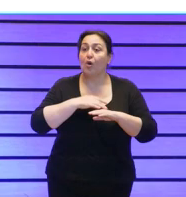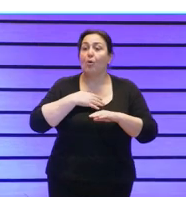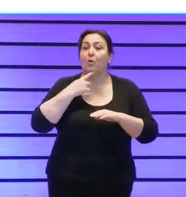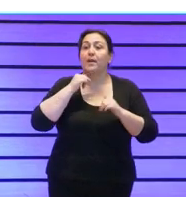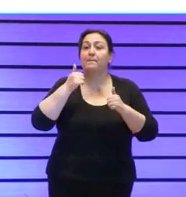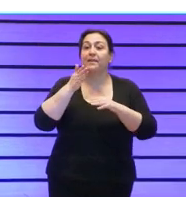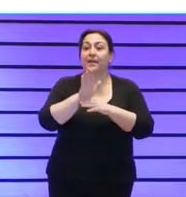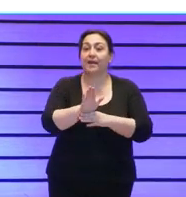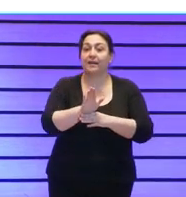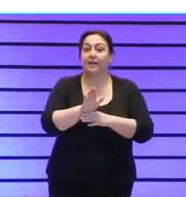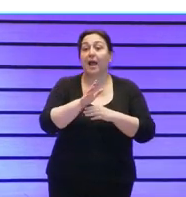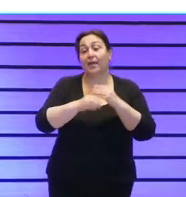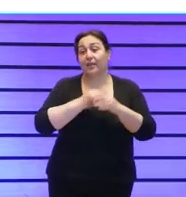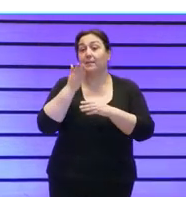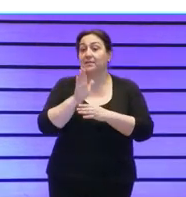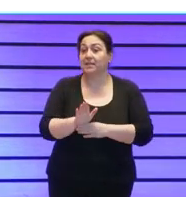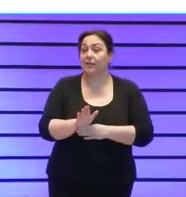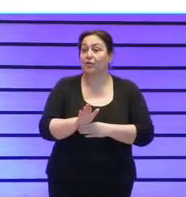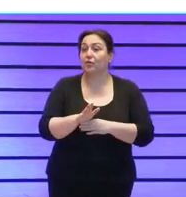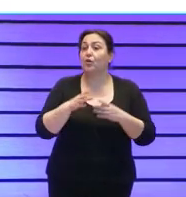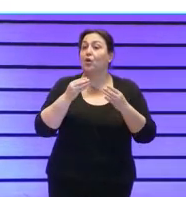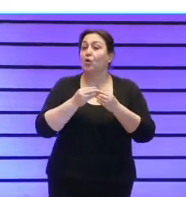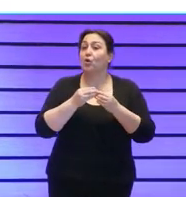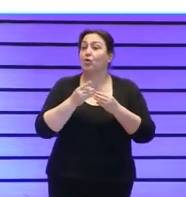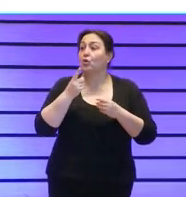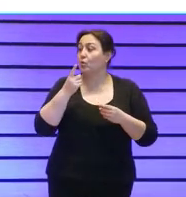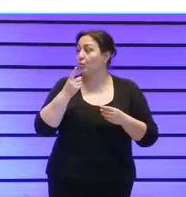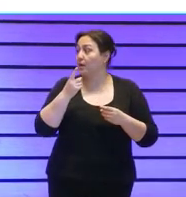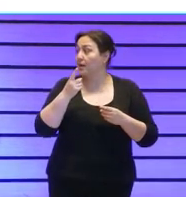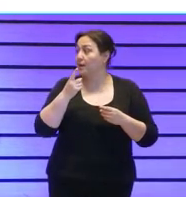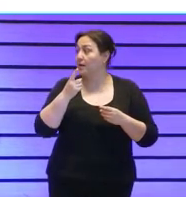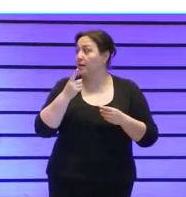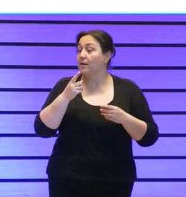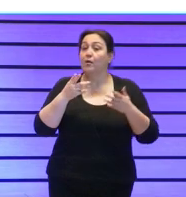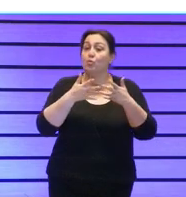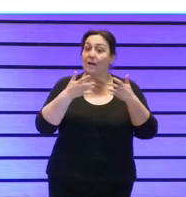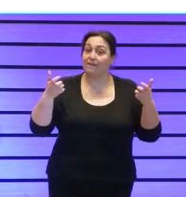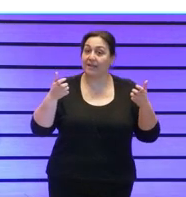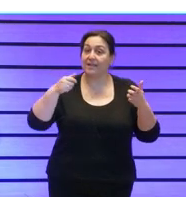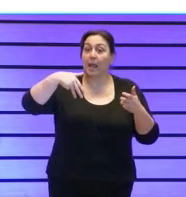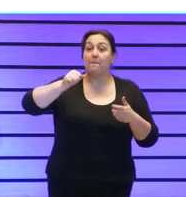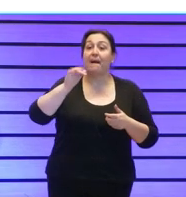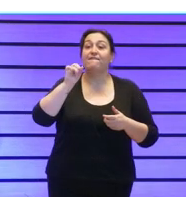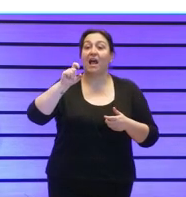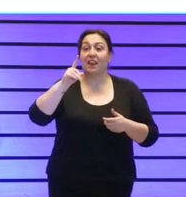a presentar mi hacer la presentación con una con una frase de Mafalda